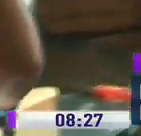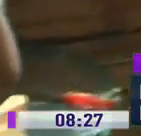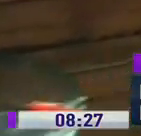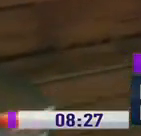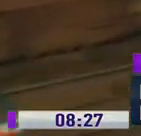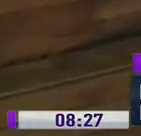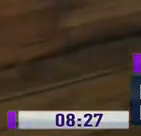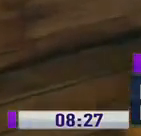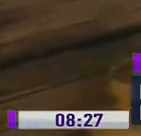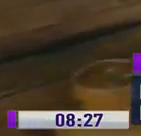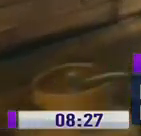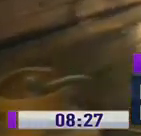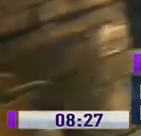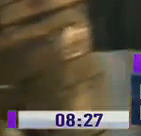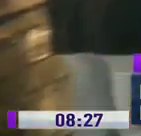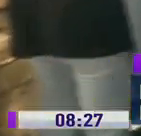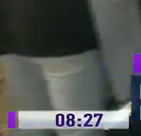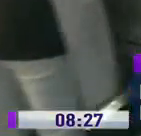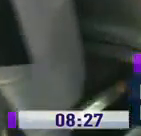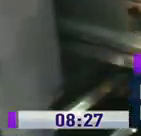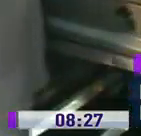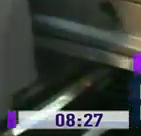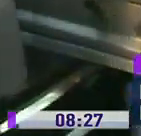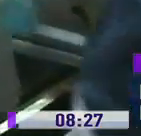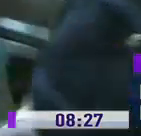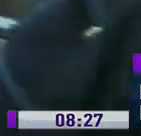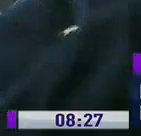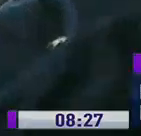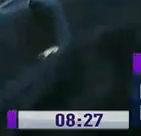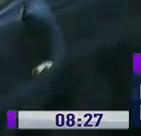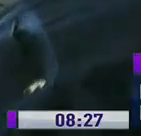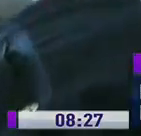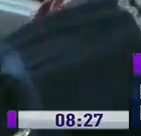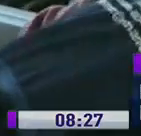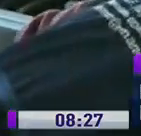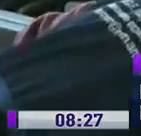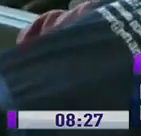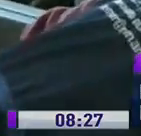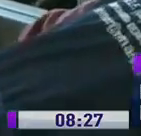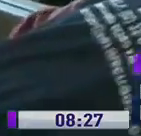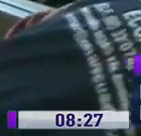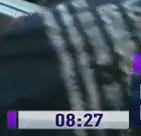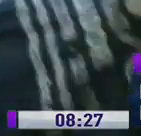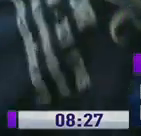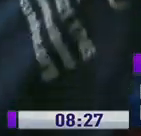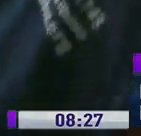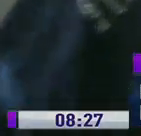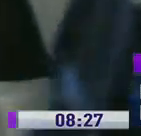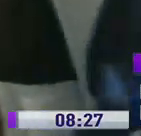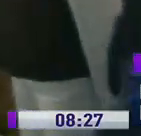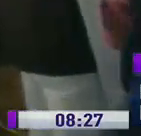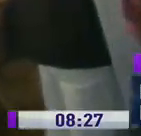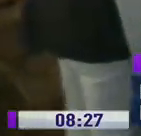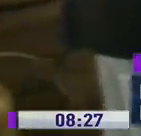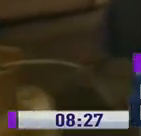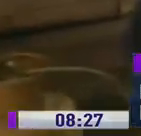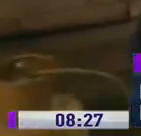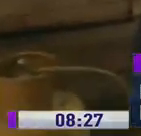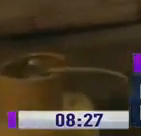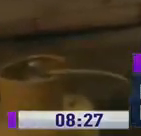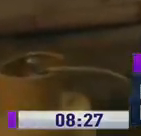Pero, ¿qué es lo que a ustedes les falta? Bueno, necesitamos un poquito el apoyo de todos los televidentes y de la empresa privada.